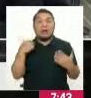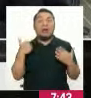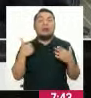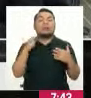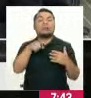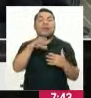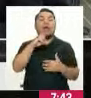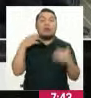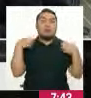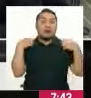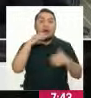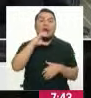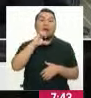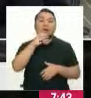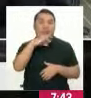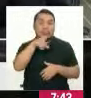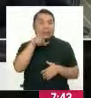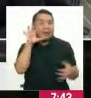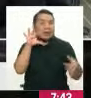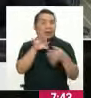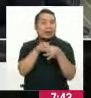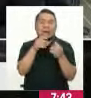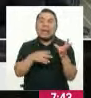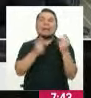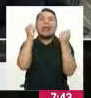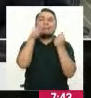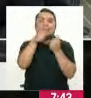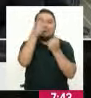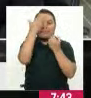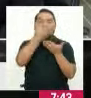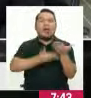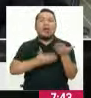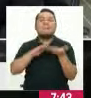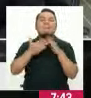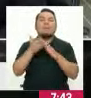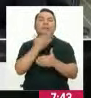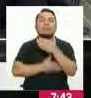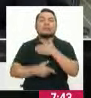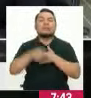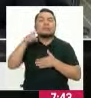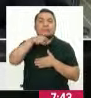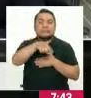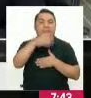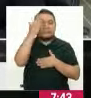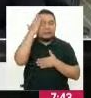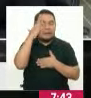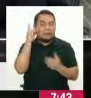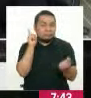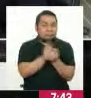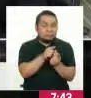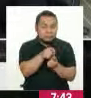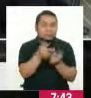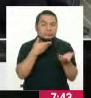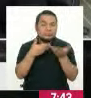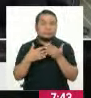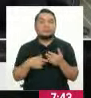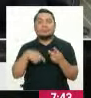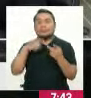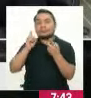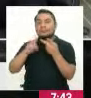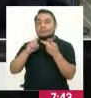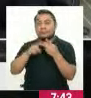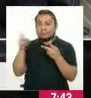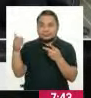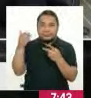OMAPEDs, que son la instancia más inmediata a la población usuaria. La otra instancia es también acercándose